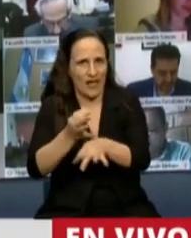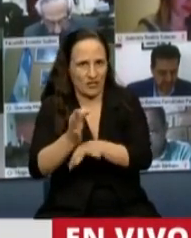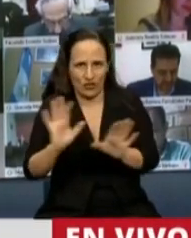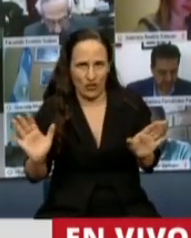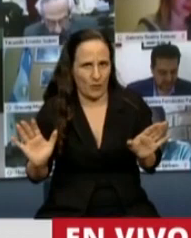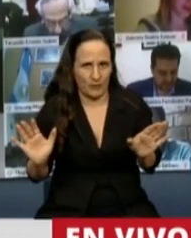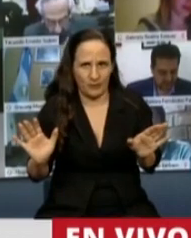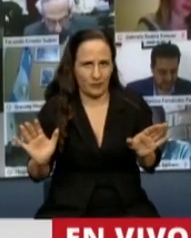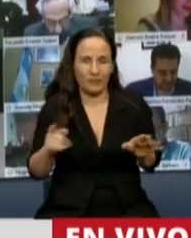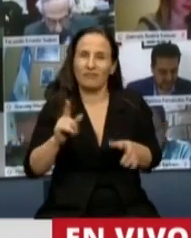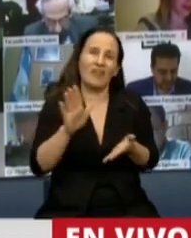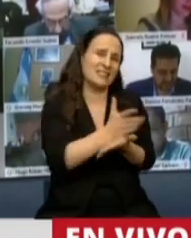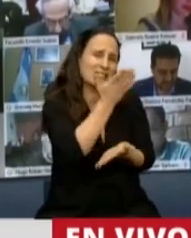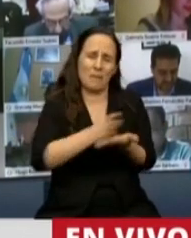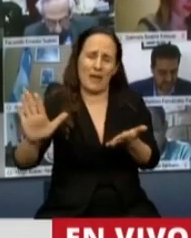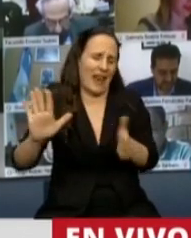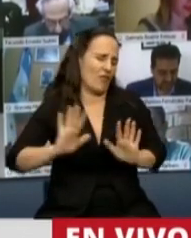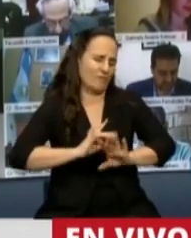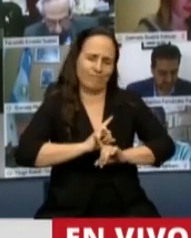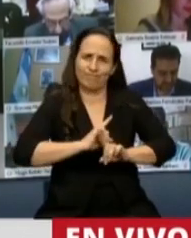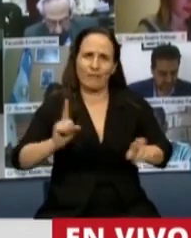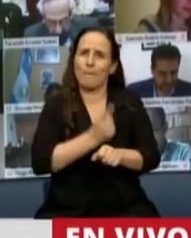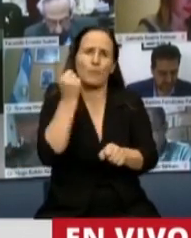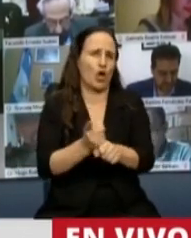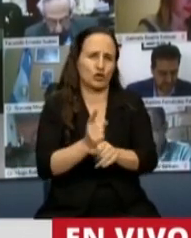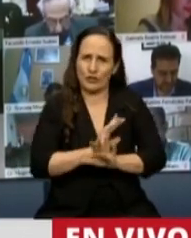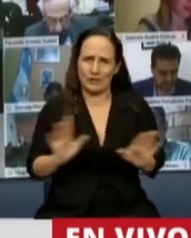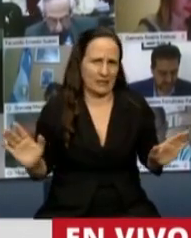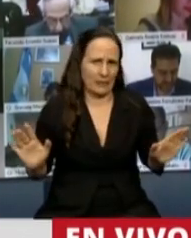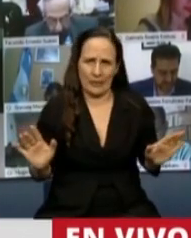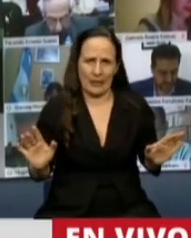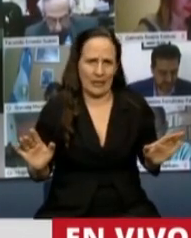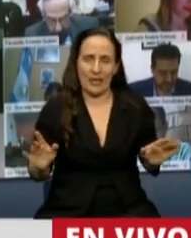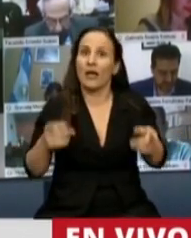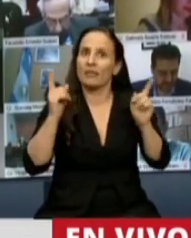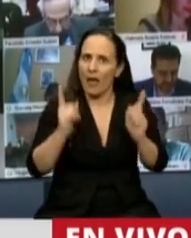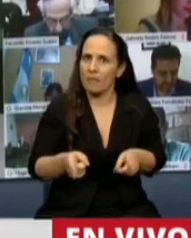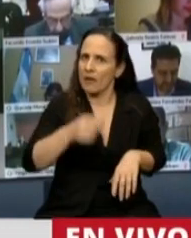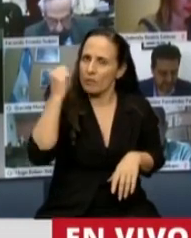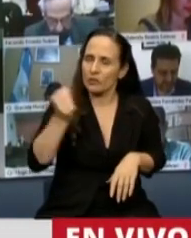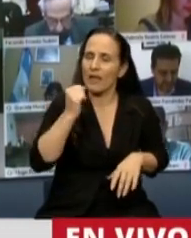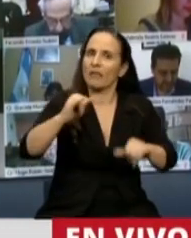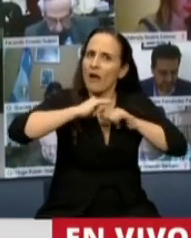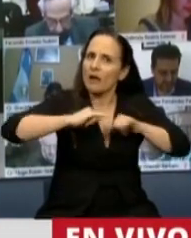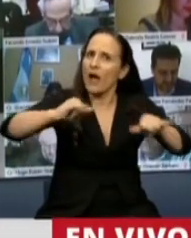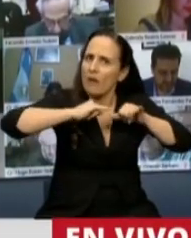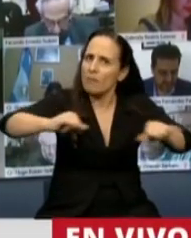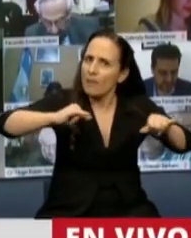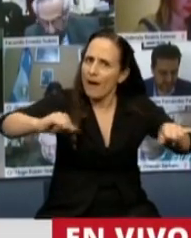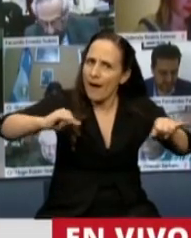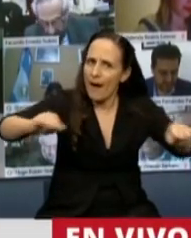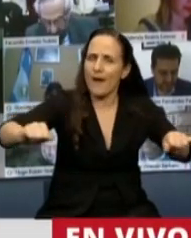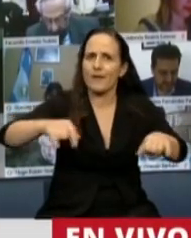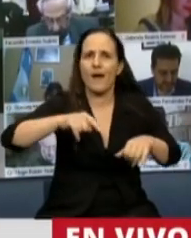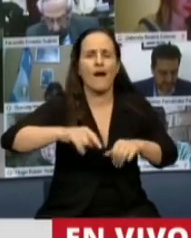pensarlos disociados y separados. También coincido totalmente con las campañas, las campañas no pueden estar en